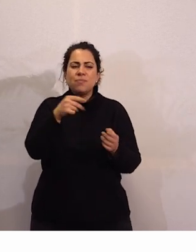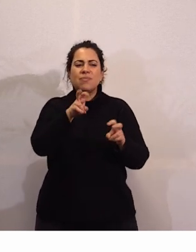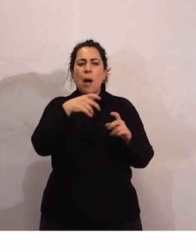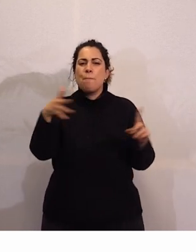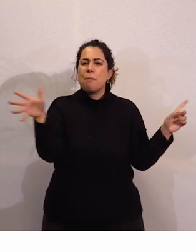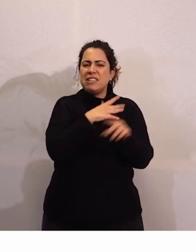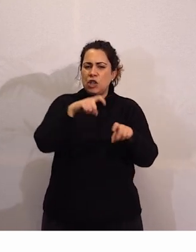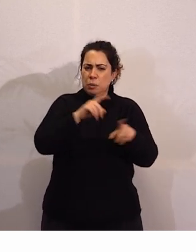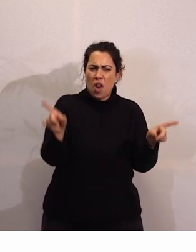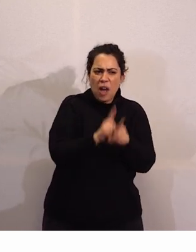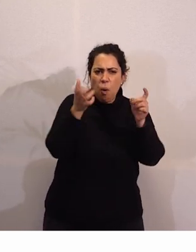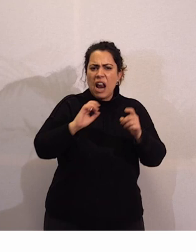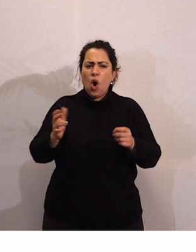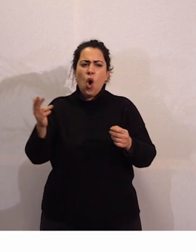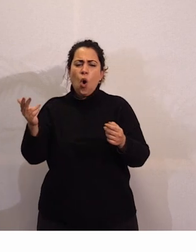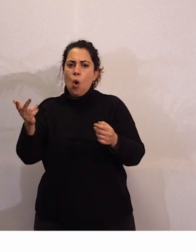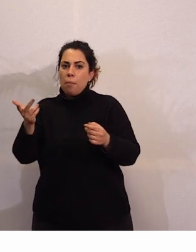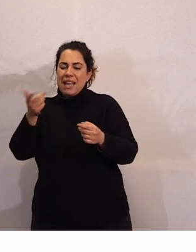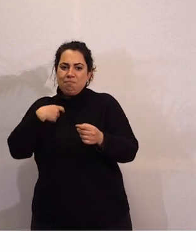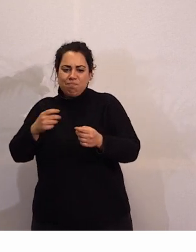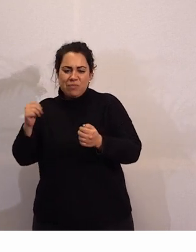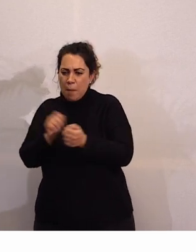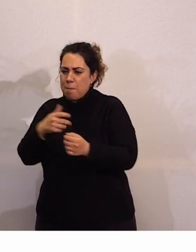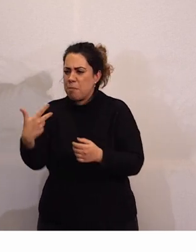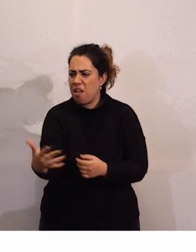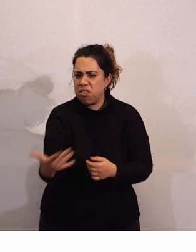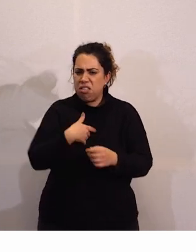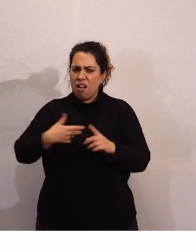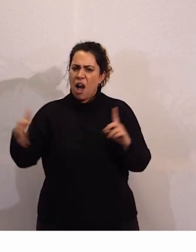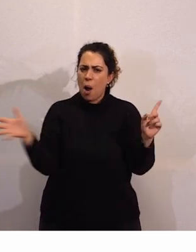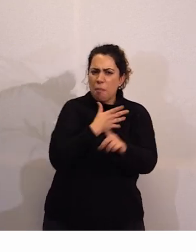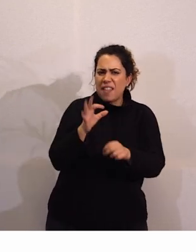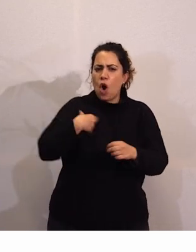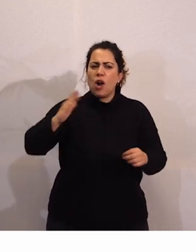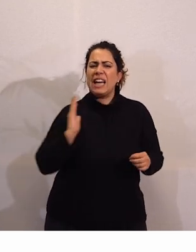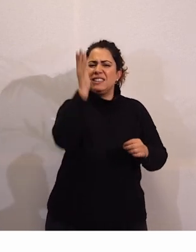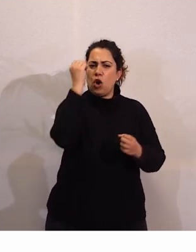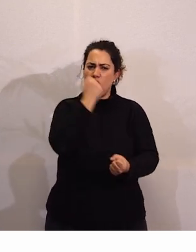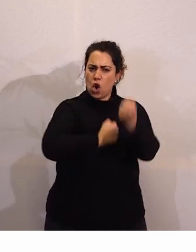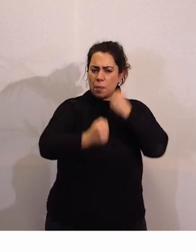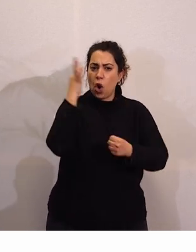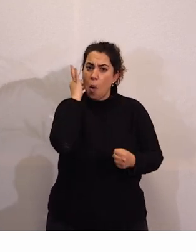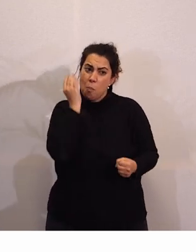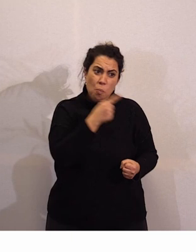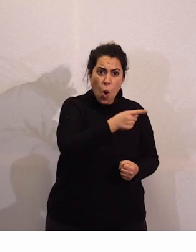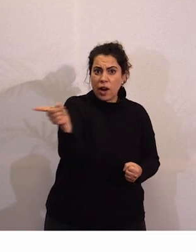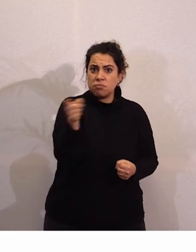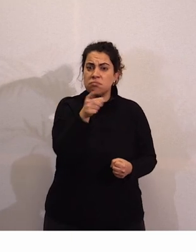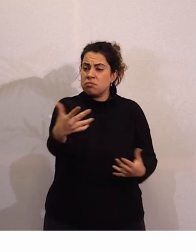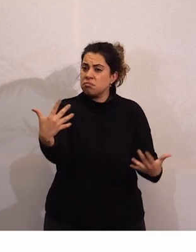de humillación de paliza de castigo económico contra las mujeres que sufren de manera